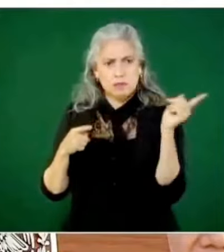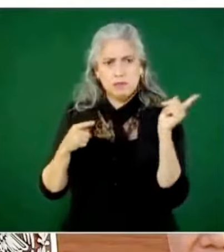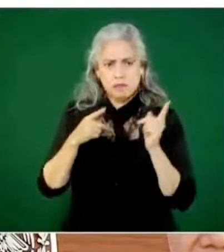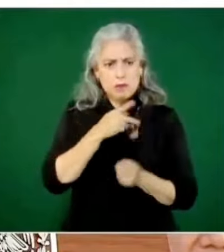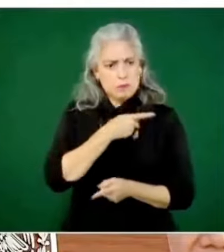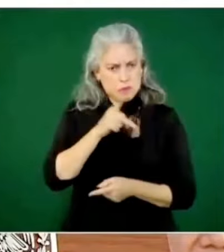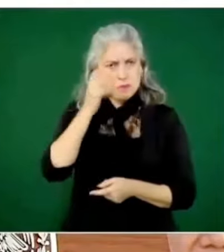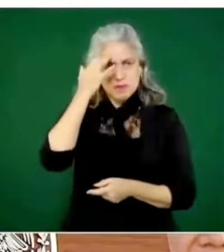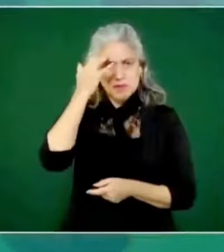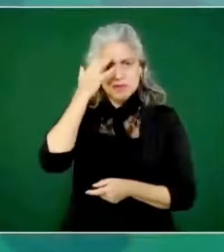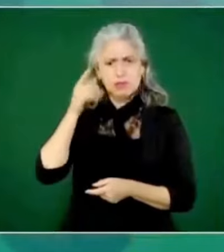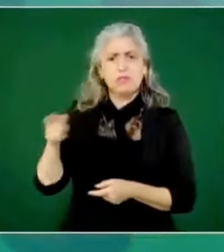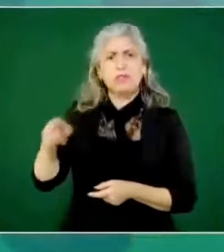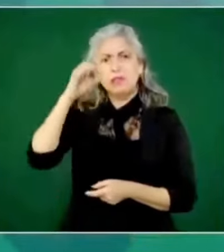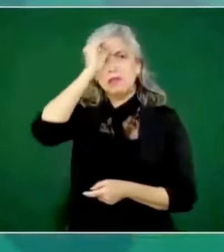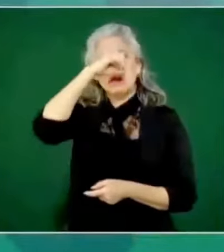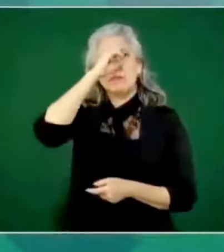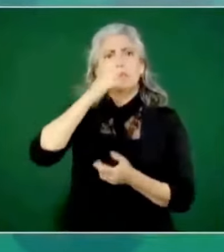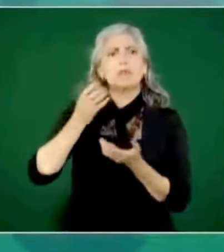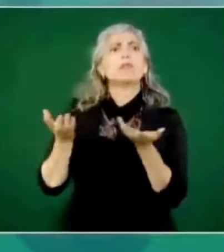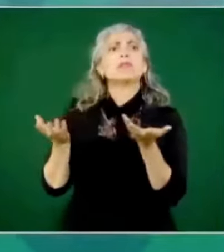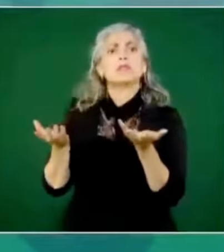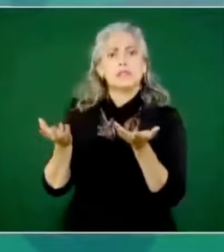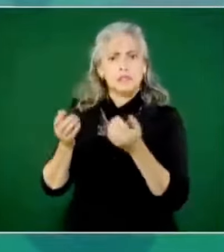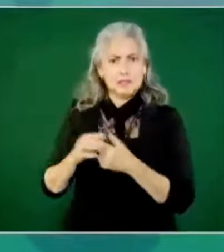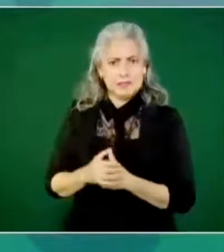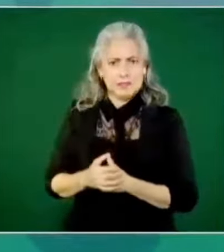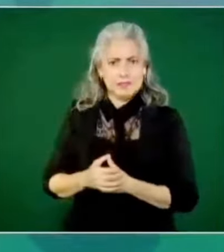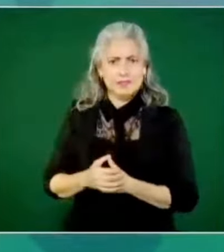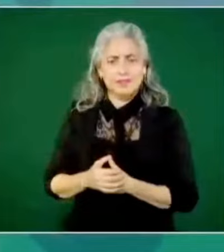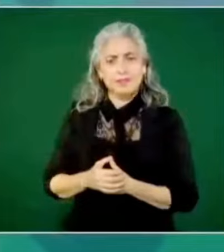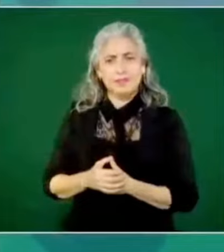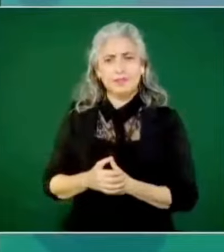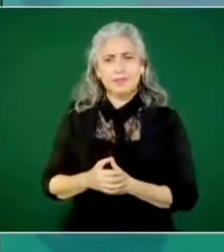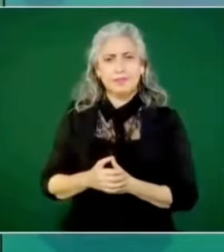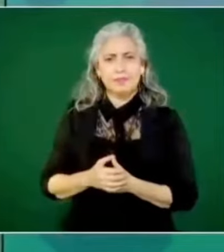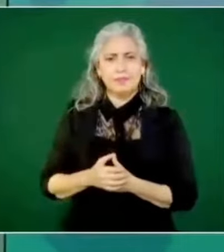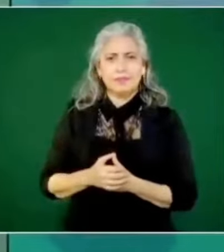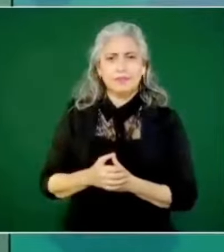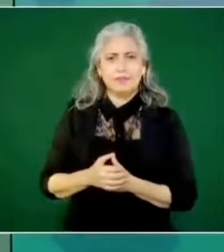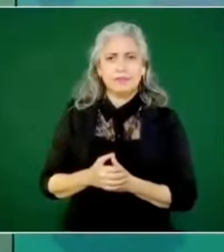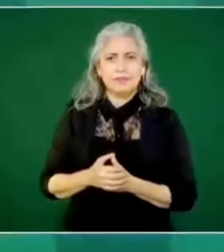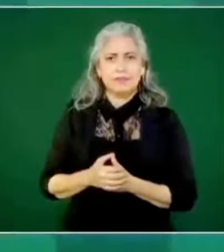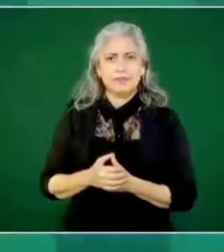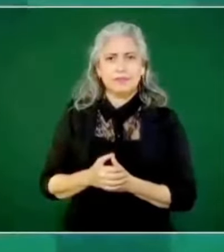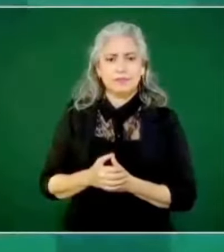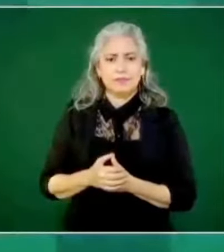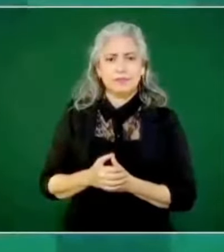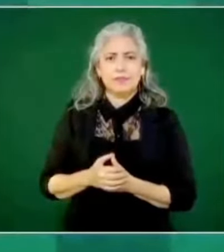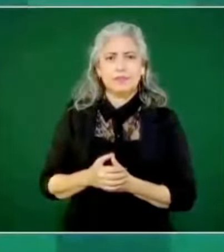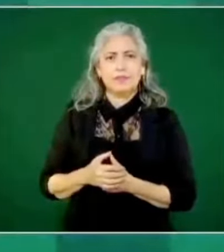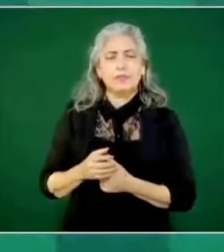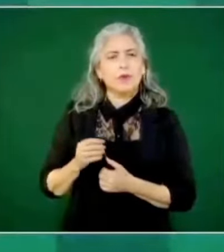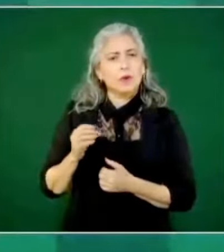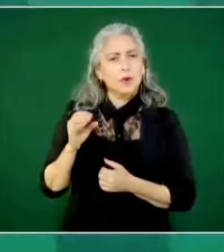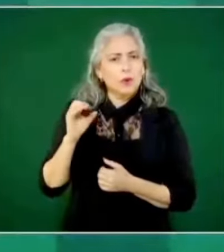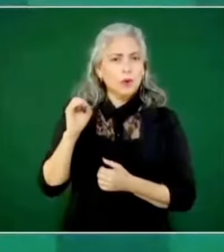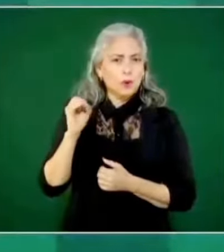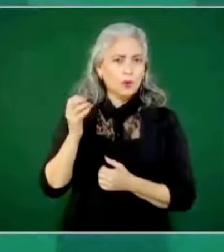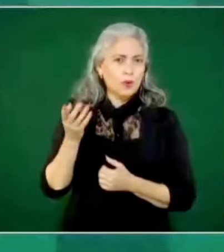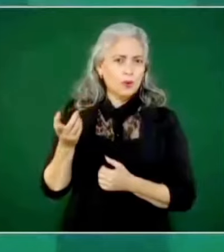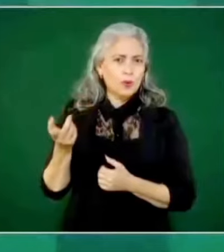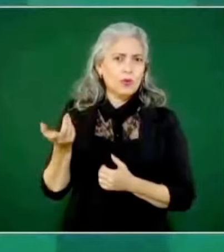¿O por qué no trata el tema